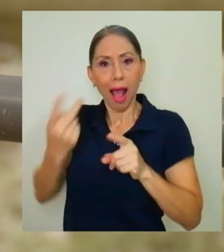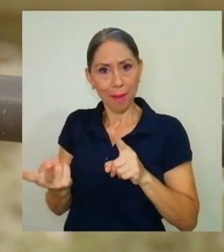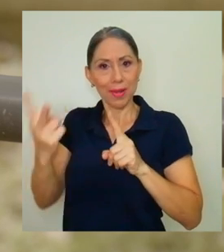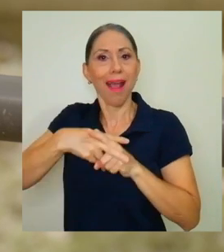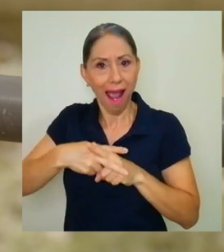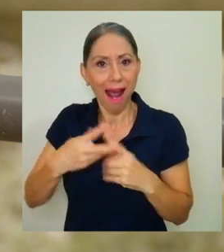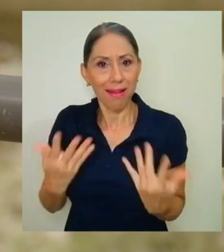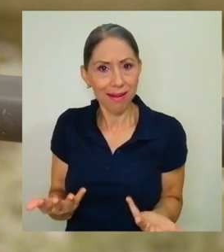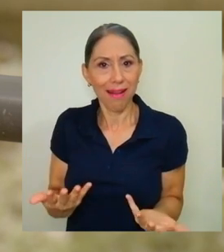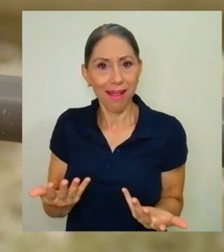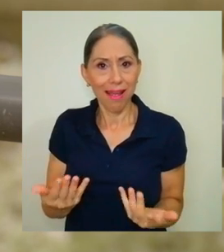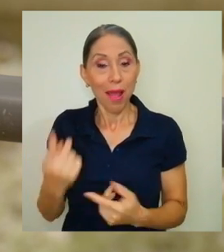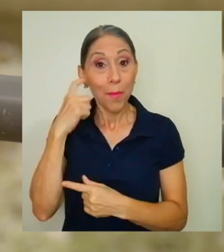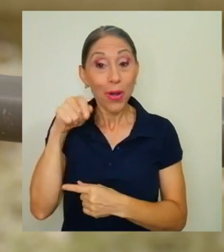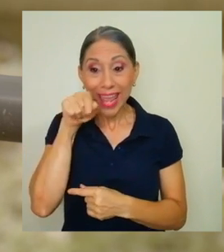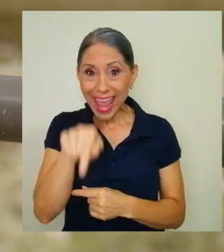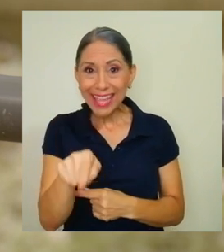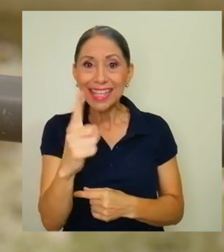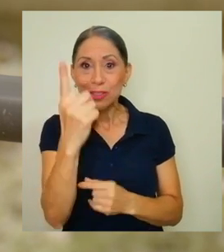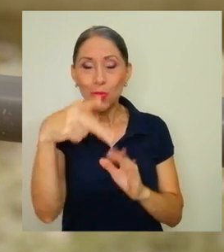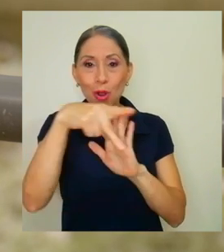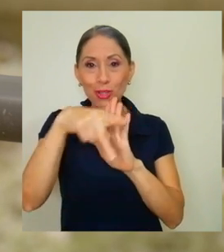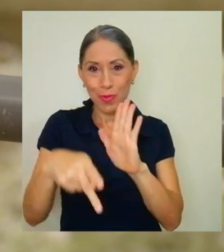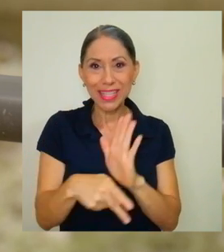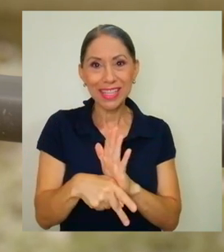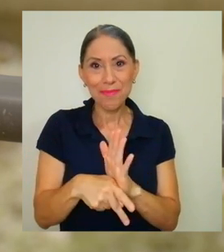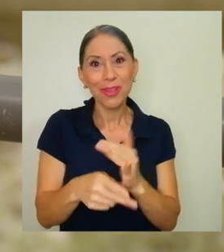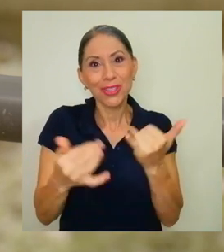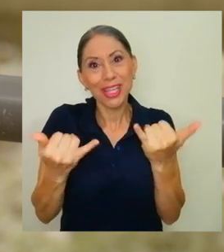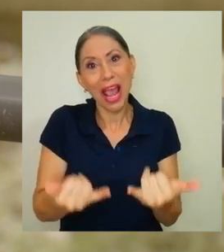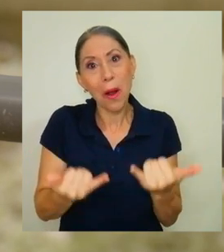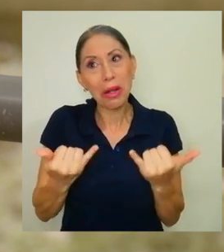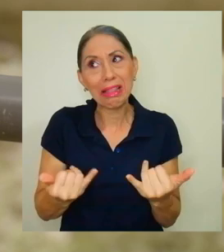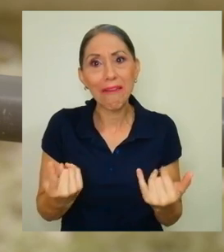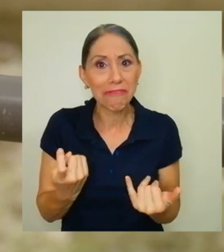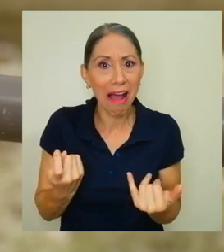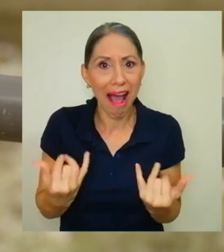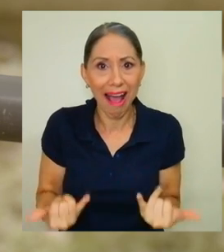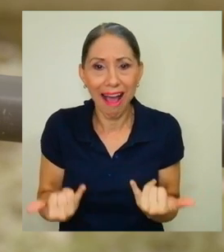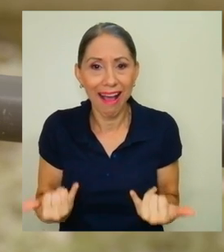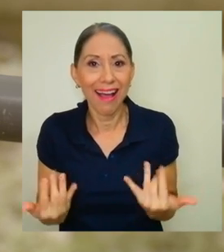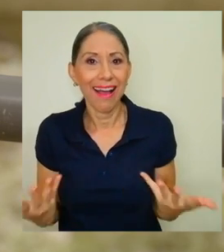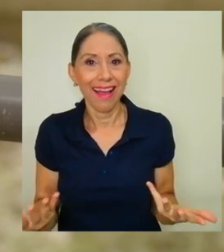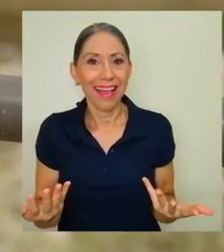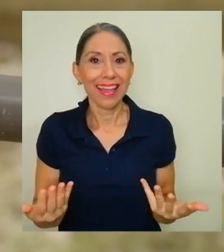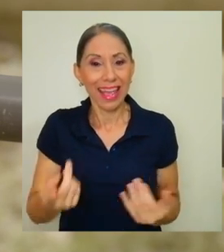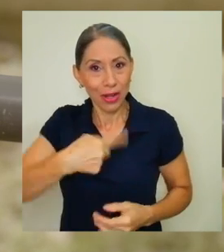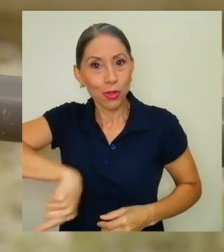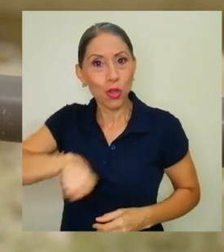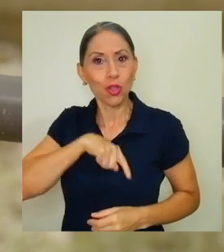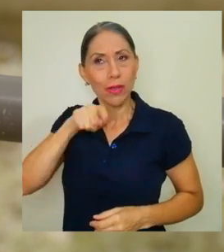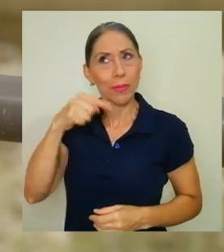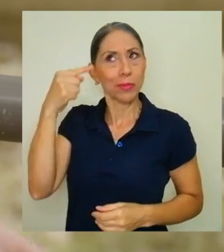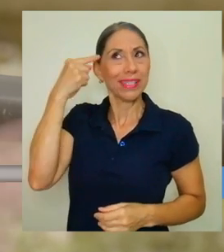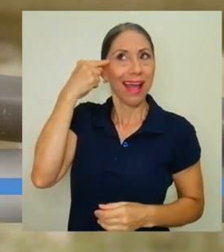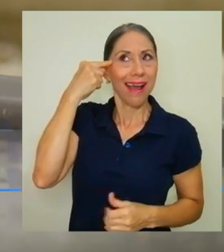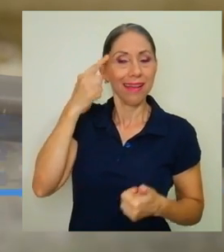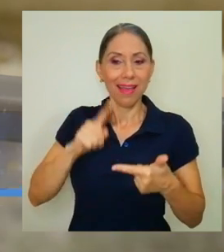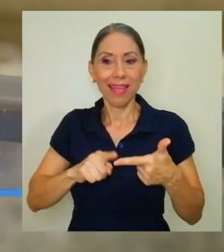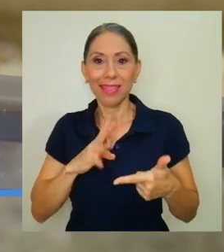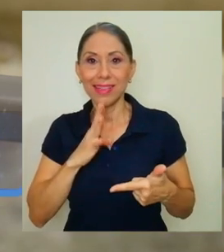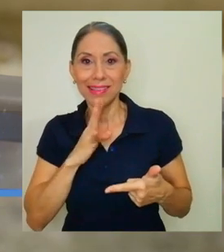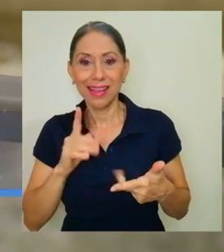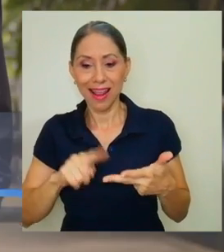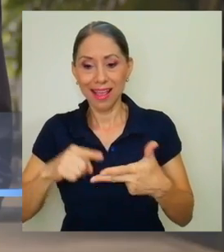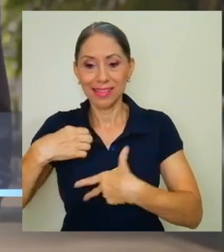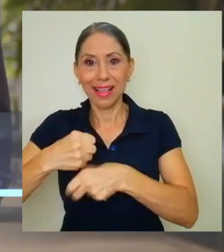eso es uno de los principios, yo diría que está un poquito ayuno en estos días de ser consecuente entre lo que se piensa, se dice